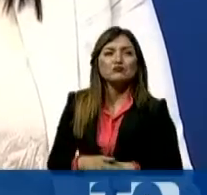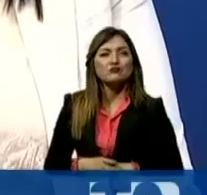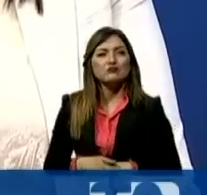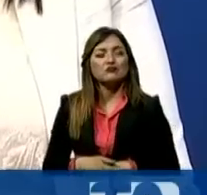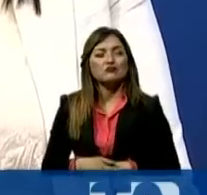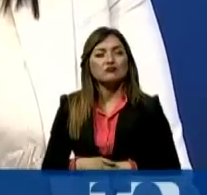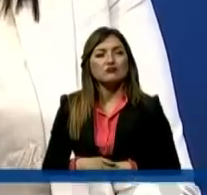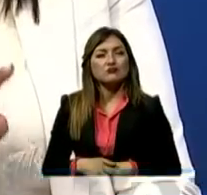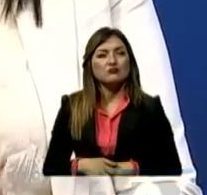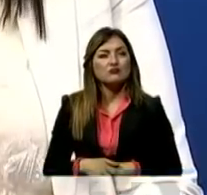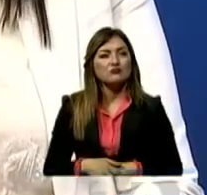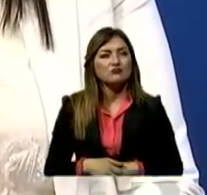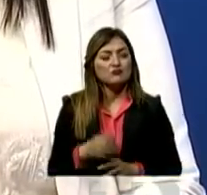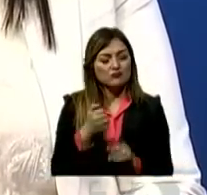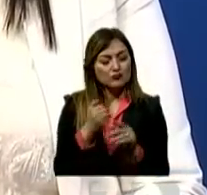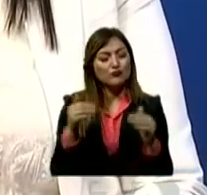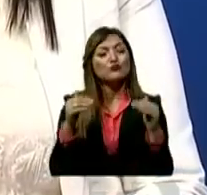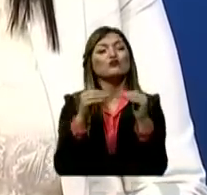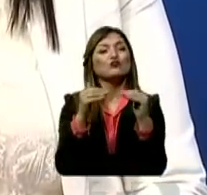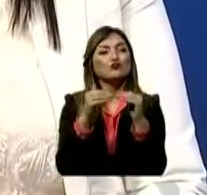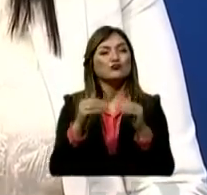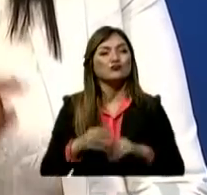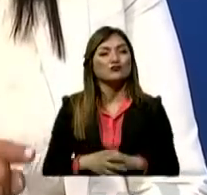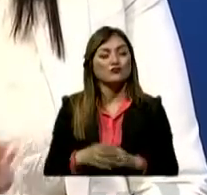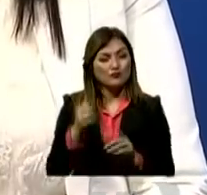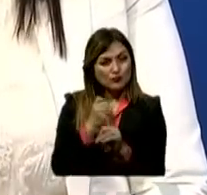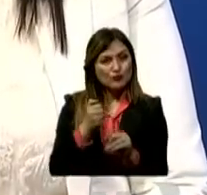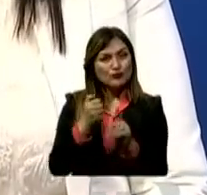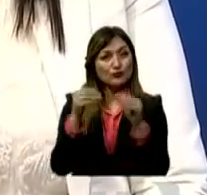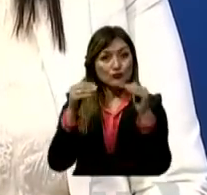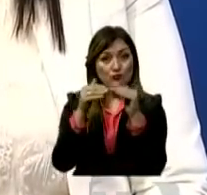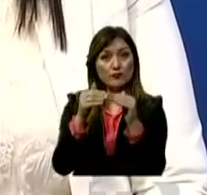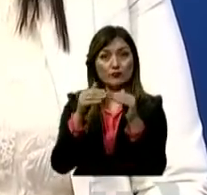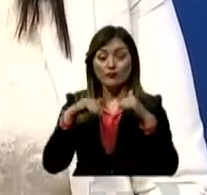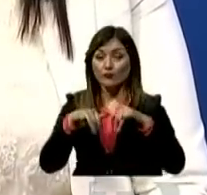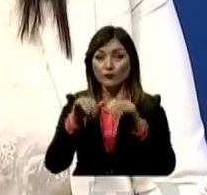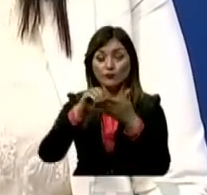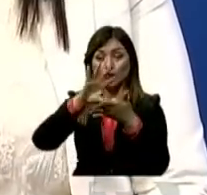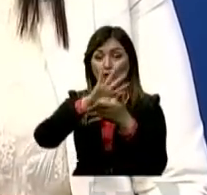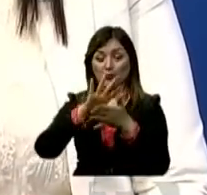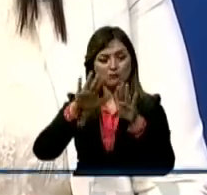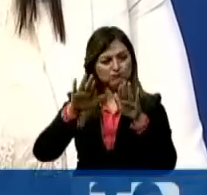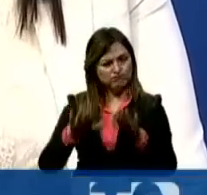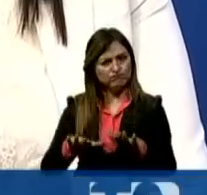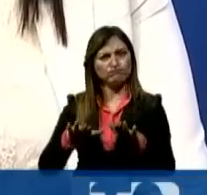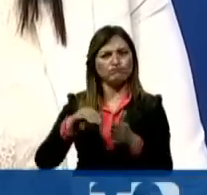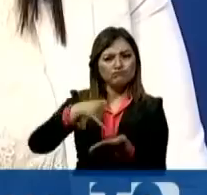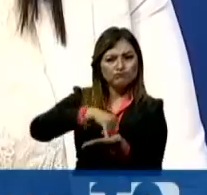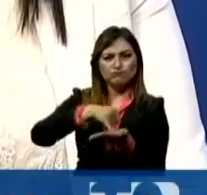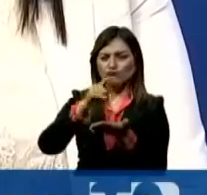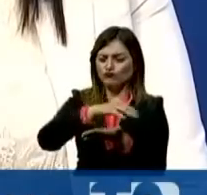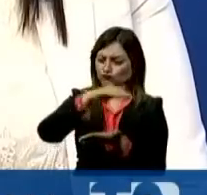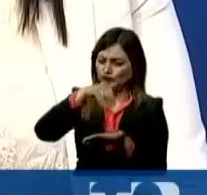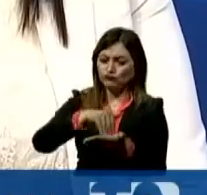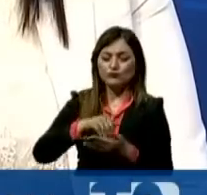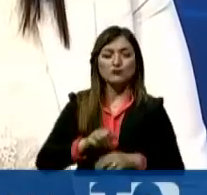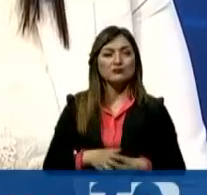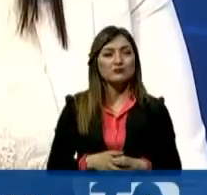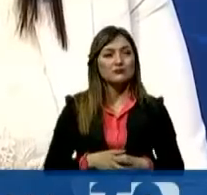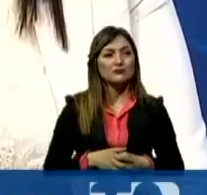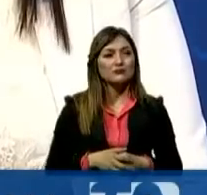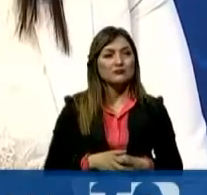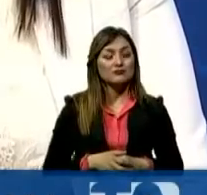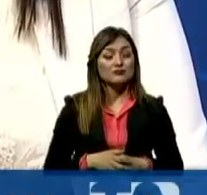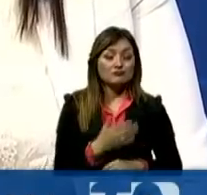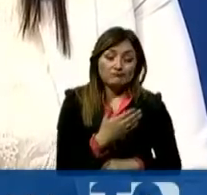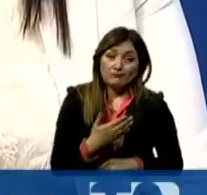Crean que voy a luchar por la democracia, voy a luchar por la estabilidad de la Asamblea Nacional. Pero hoy, Presidenta